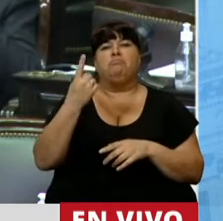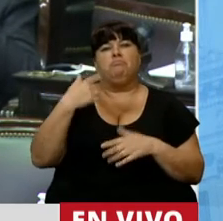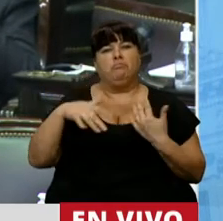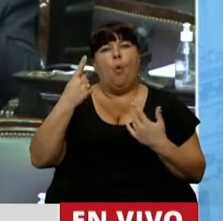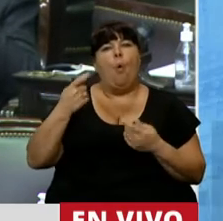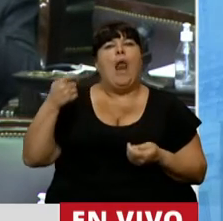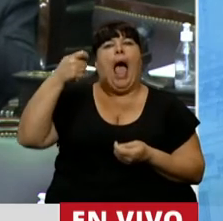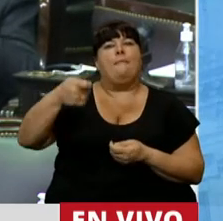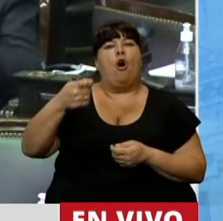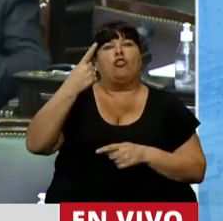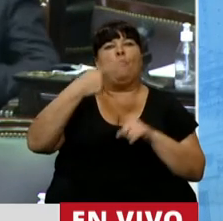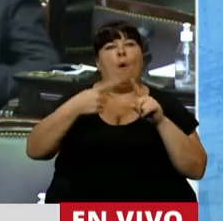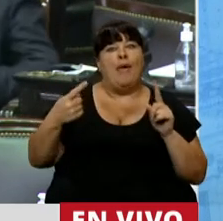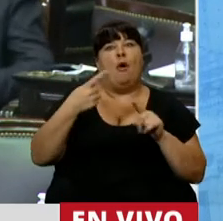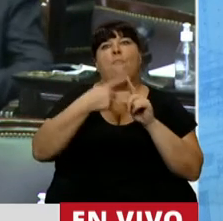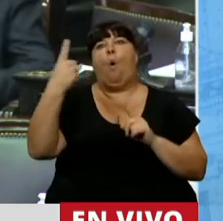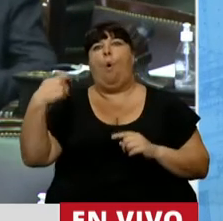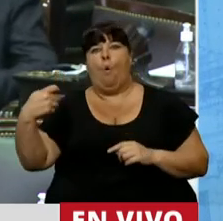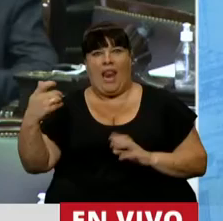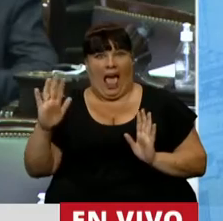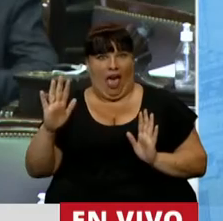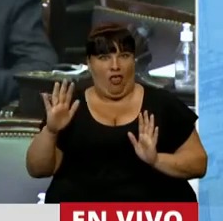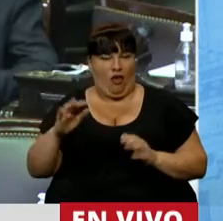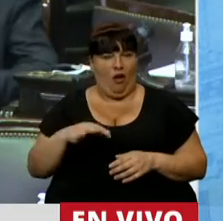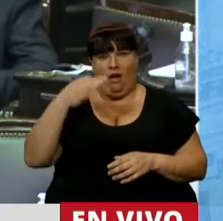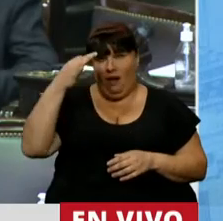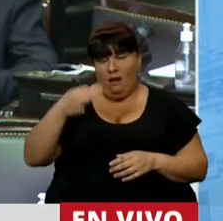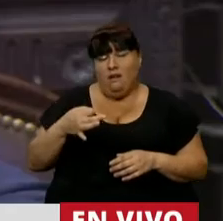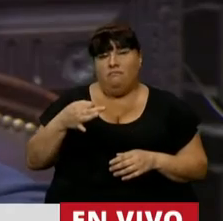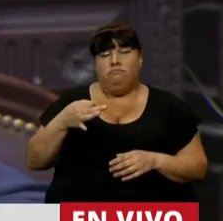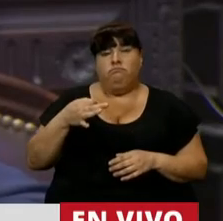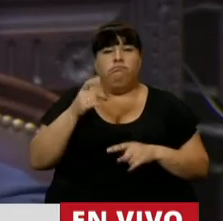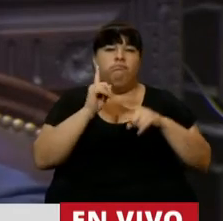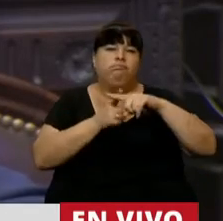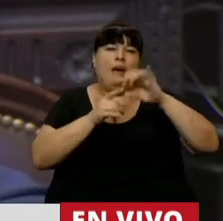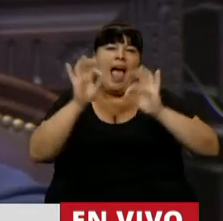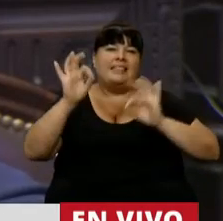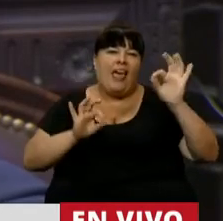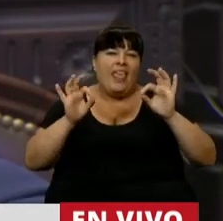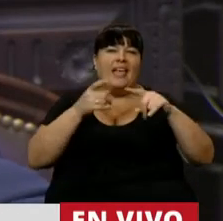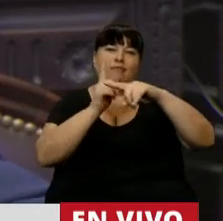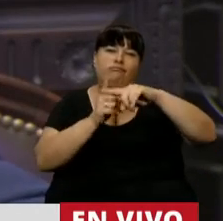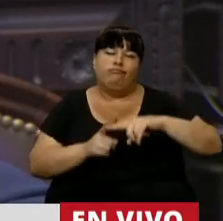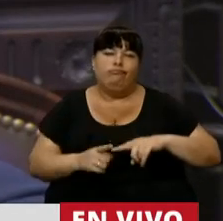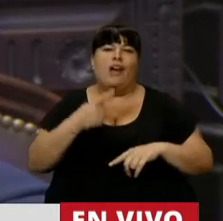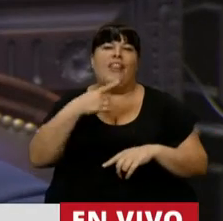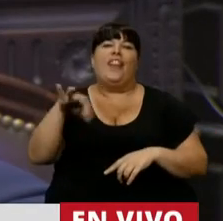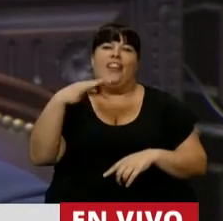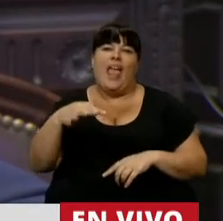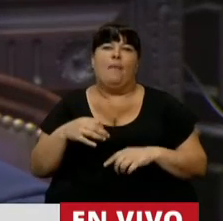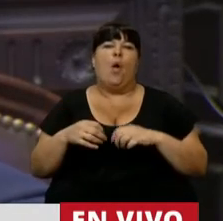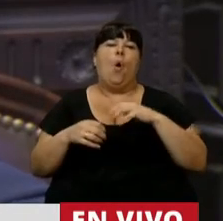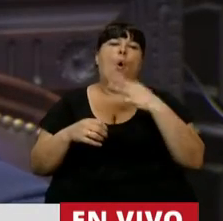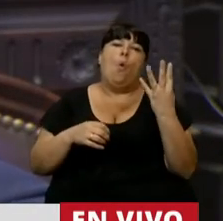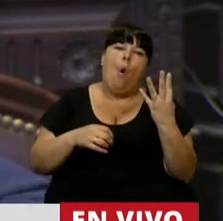aportante y medio por cada jubilado cuando las estadísticas o los números dicen que tendrían que haber